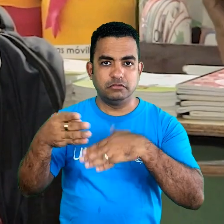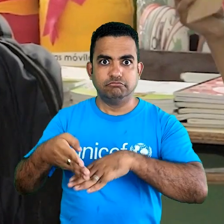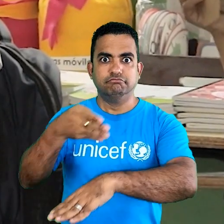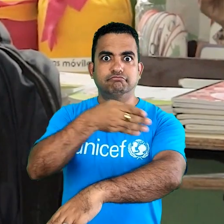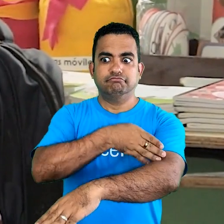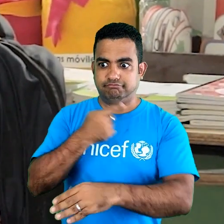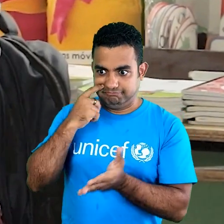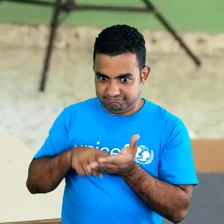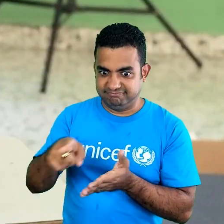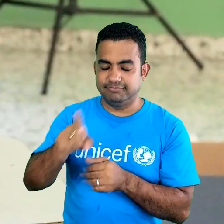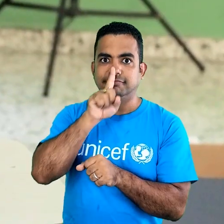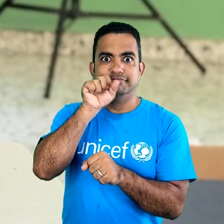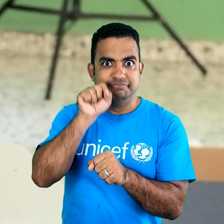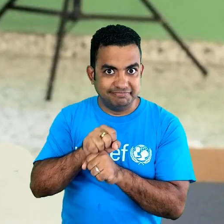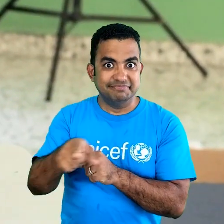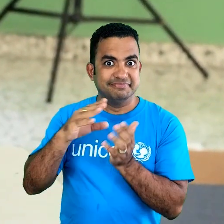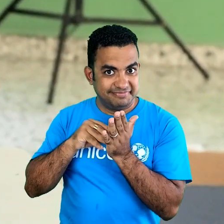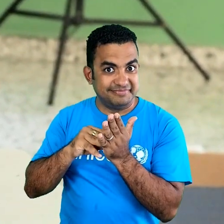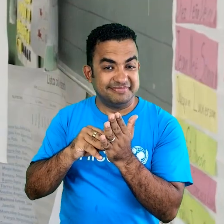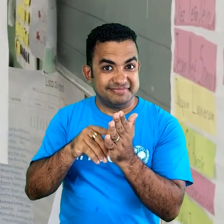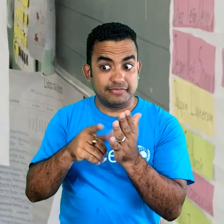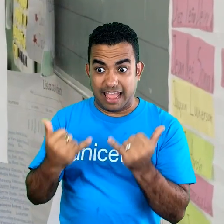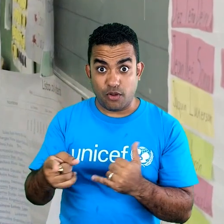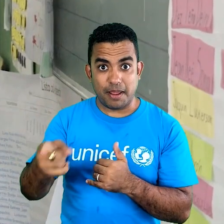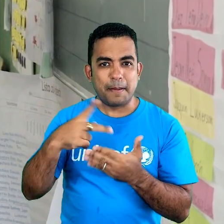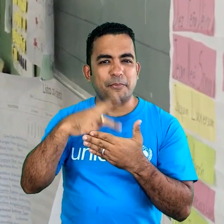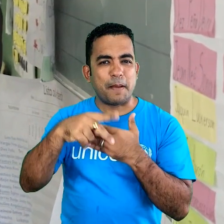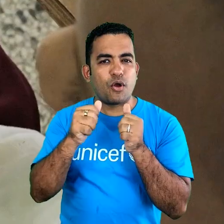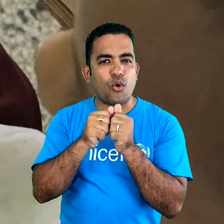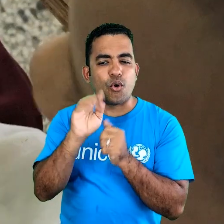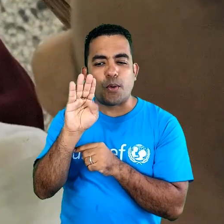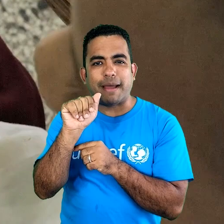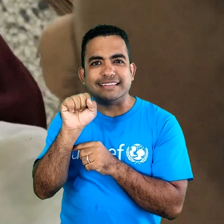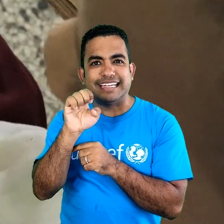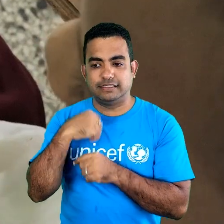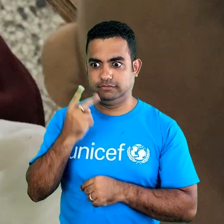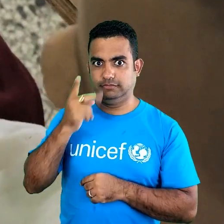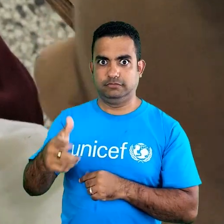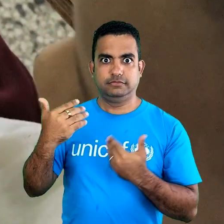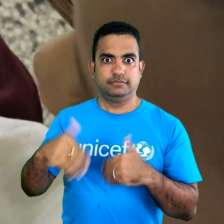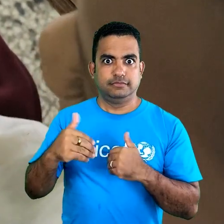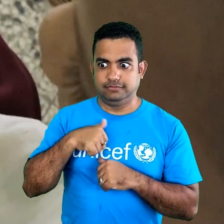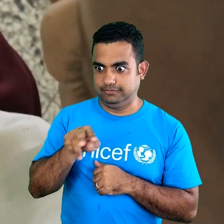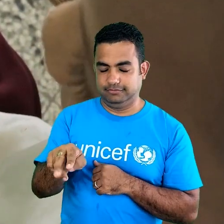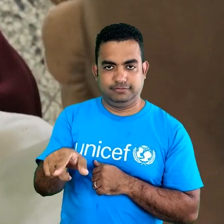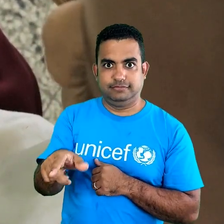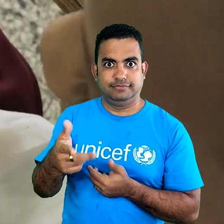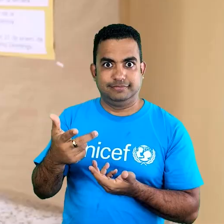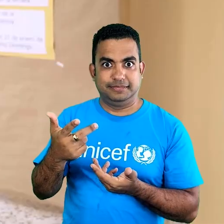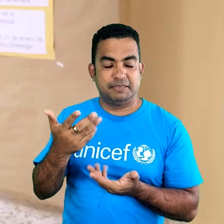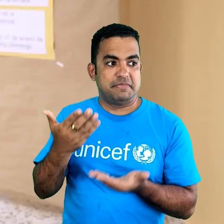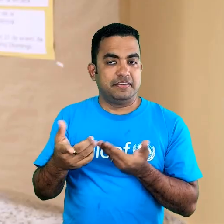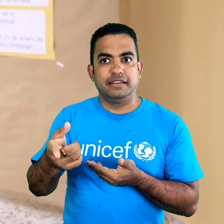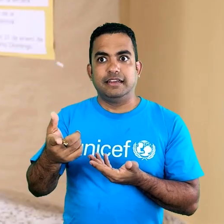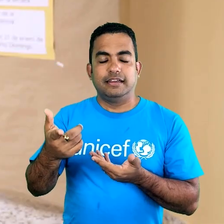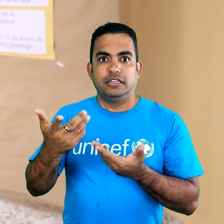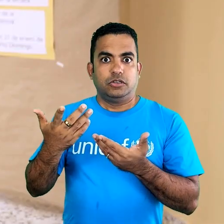programa. Ahí es porque él empezó verdaderamente a aprender, pero ahora después que empezamos con el programa, él está ya,